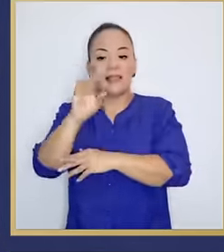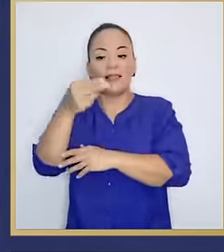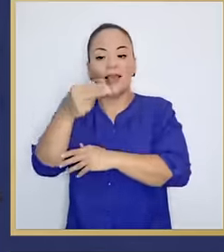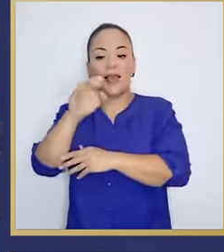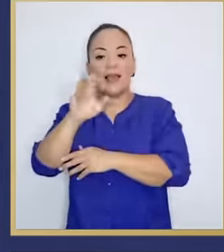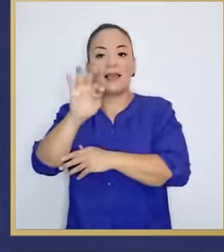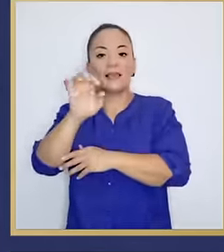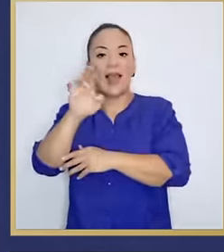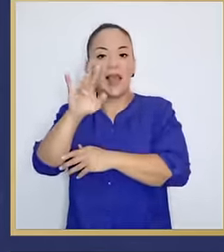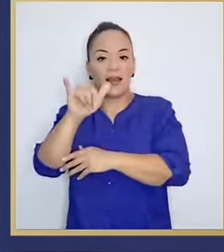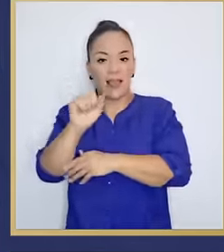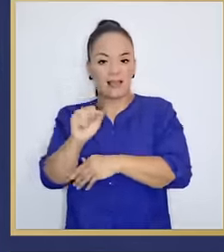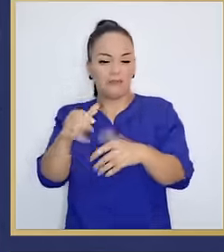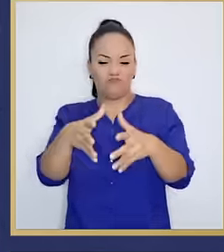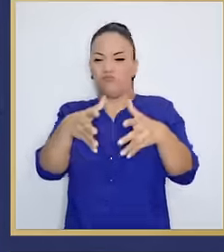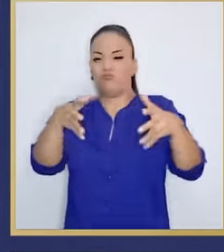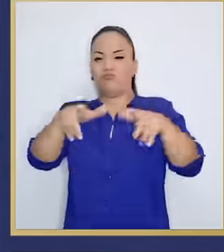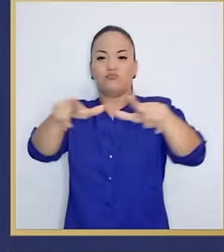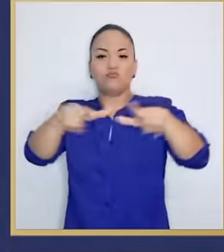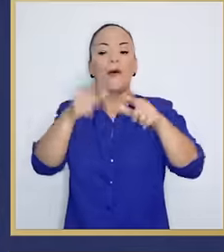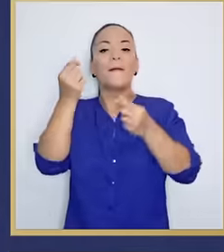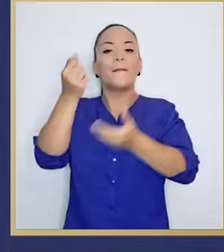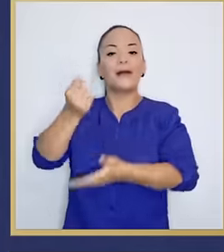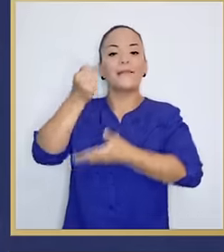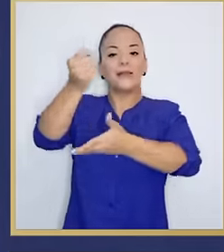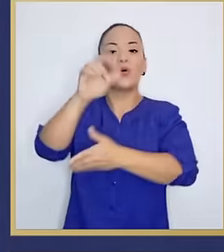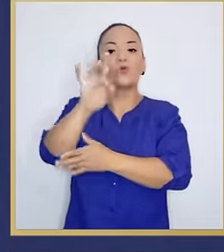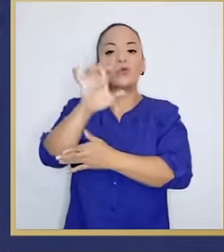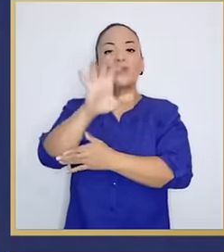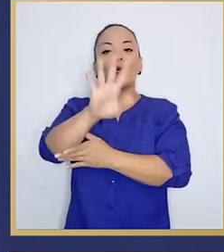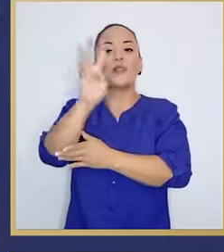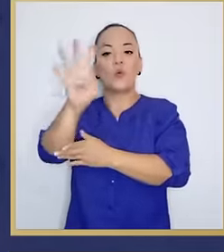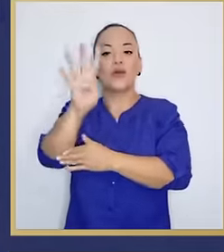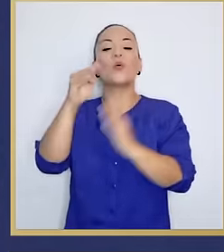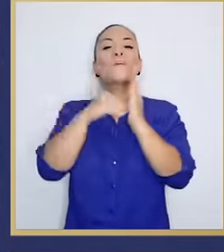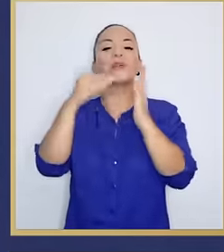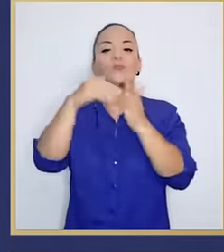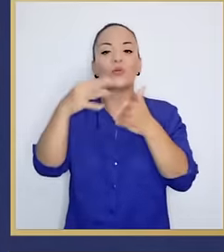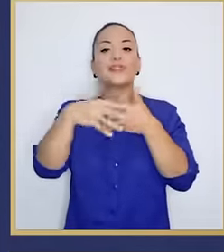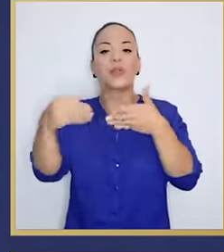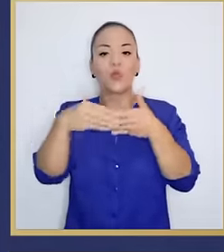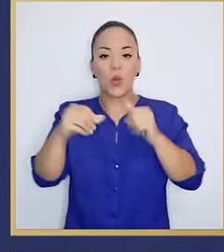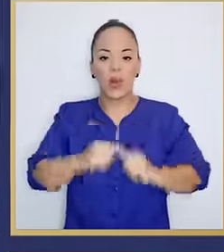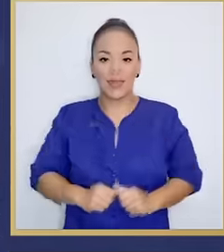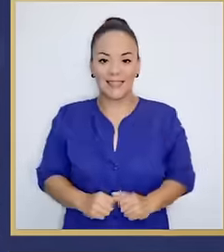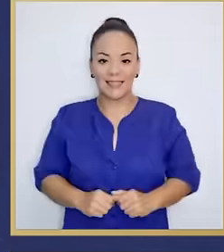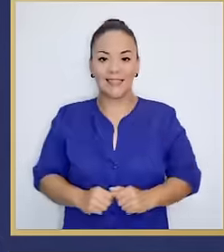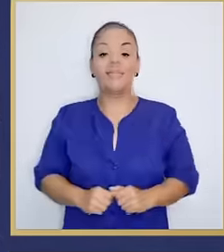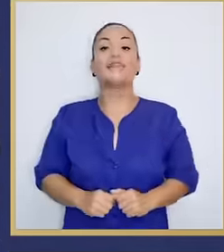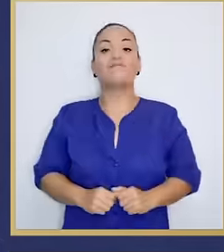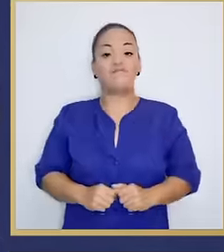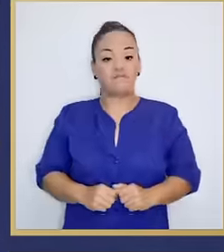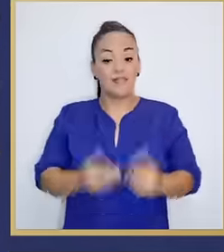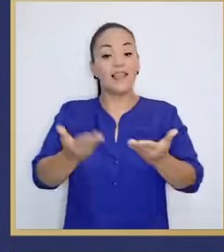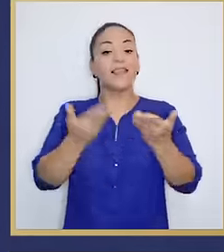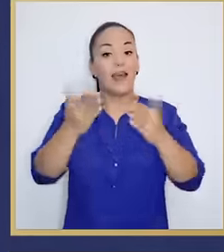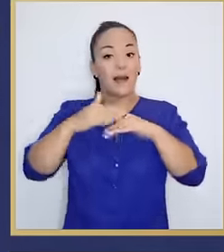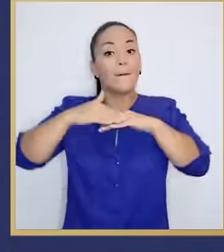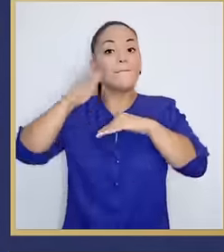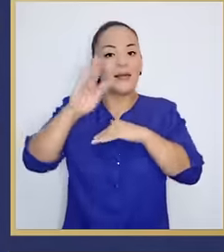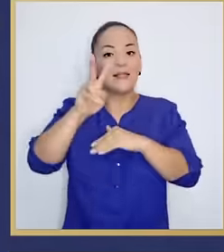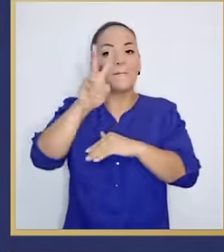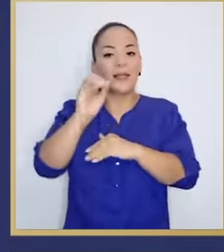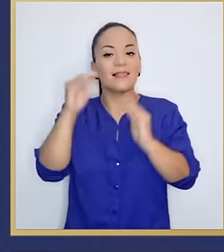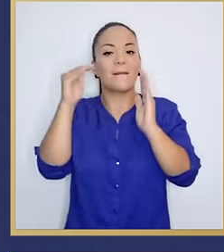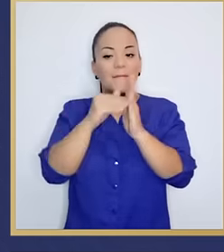para que vengan a invertir aquí 854 millones de dólares y generar más de 20 mil